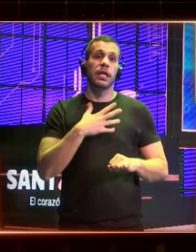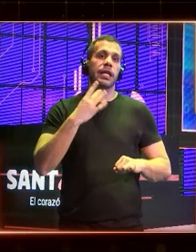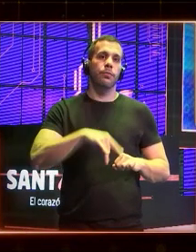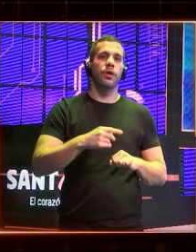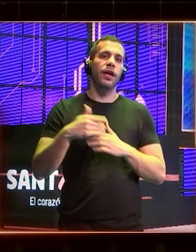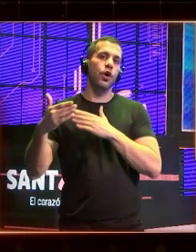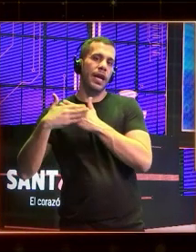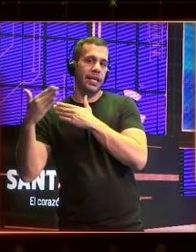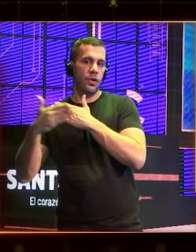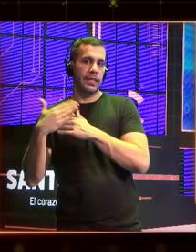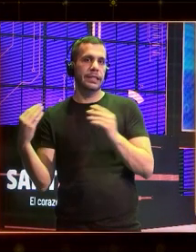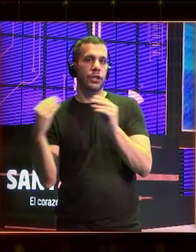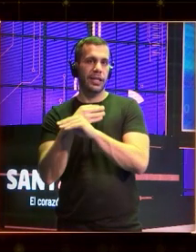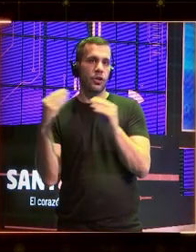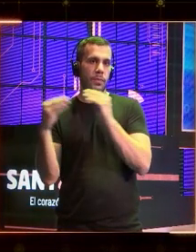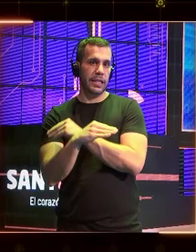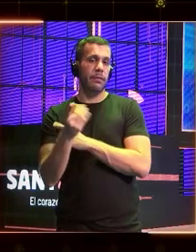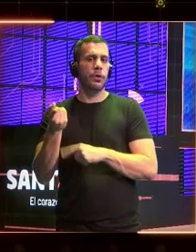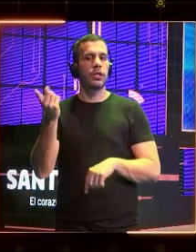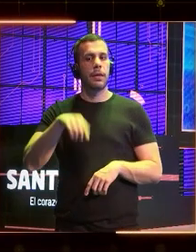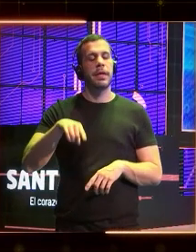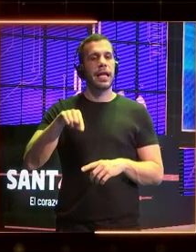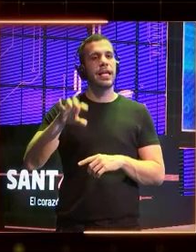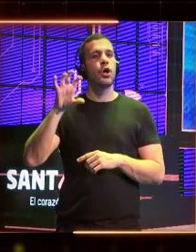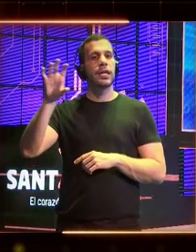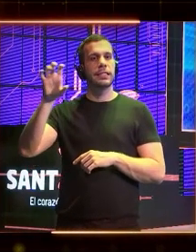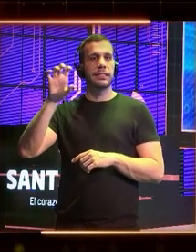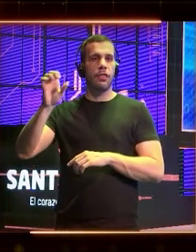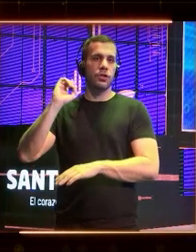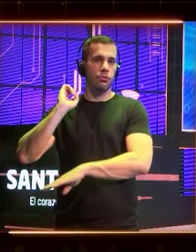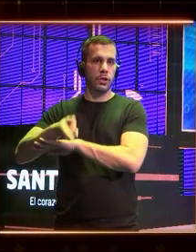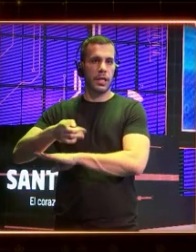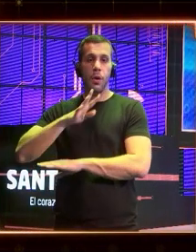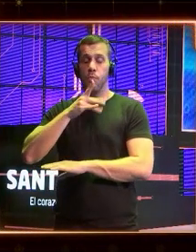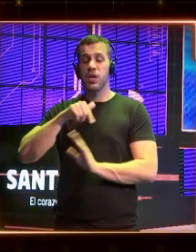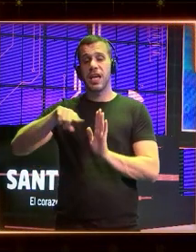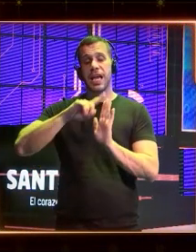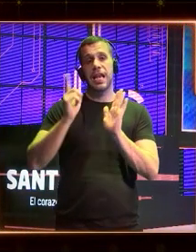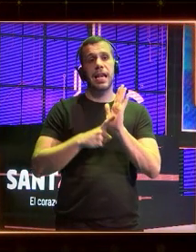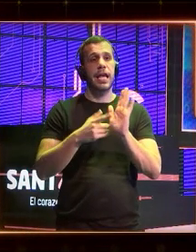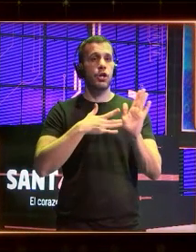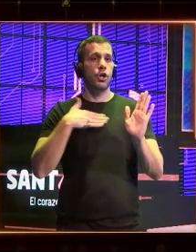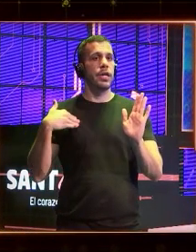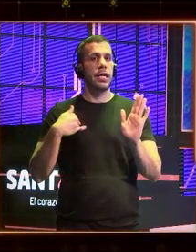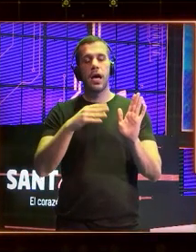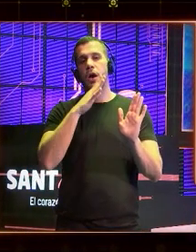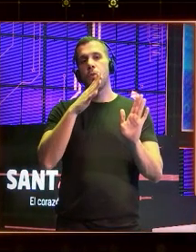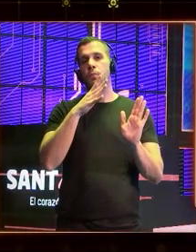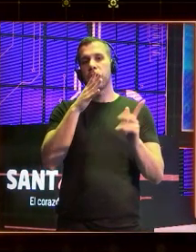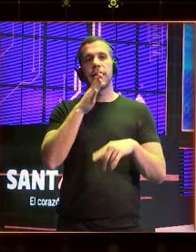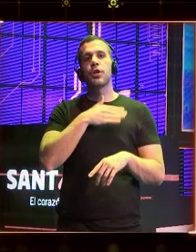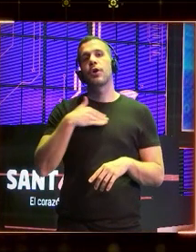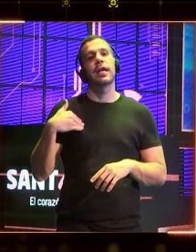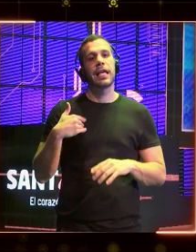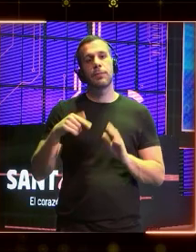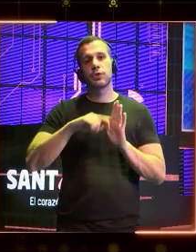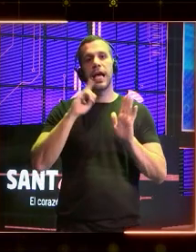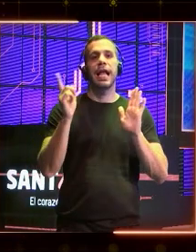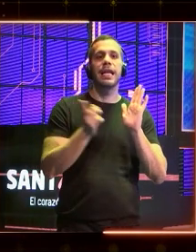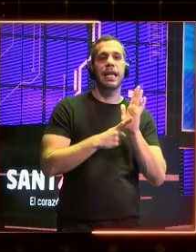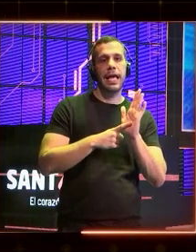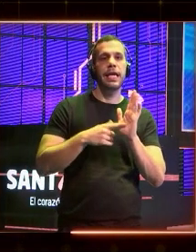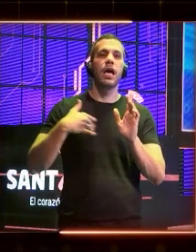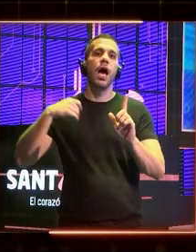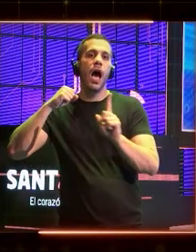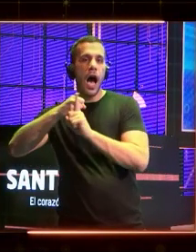con la innovación. Pero luego estaban los Estados autoritarios que no querían la ley porque no querían que les pusiéramos cortapisas al uso abusivo de la ley por parte de los